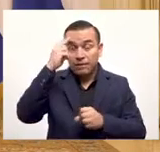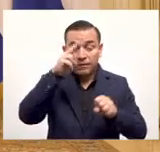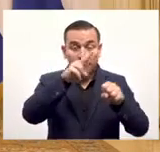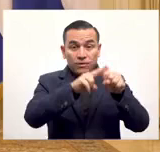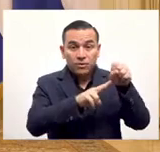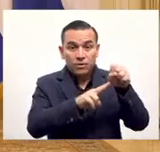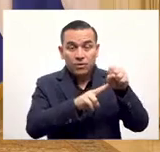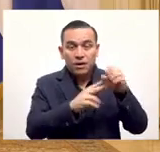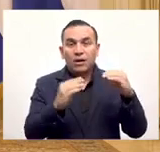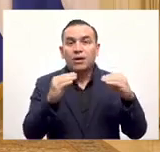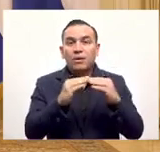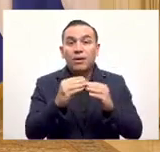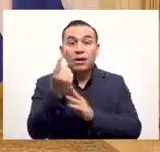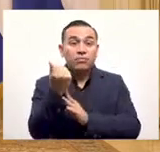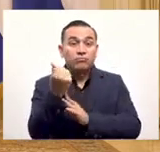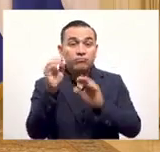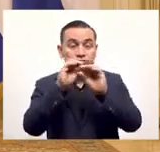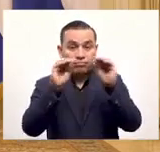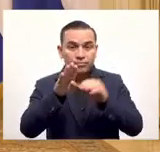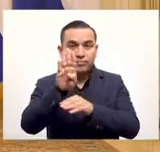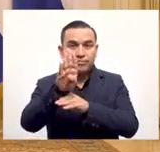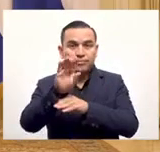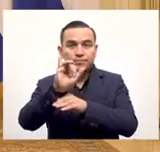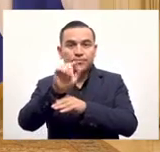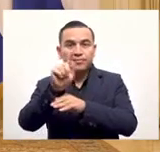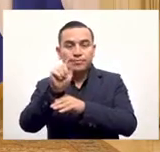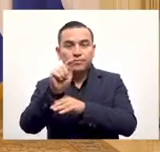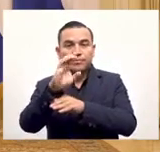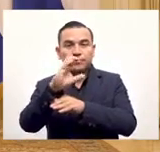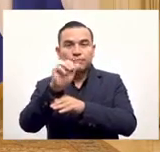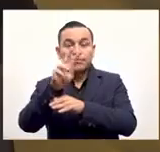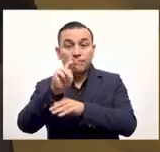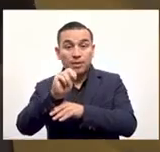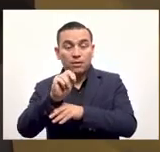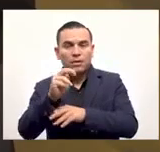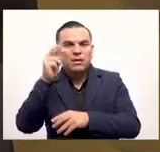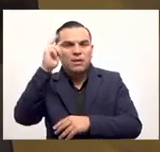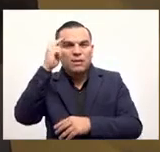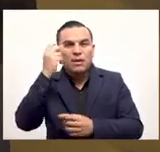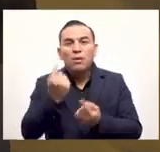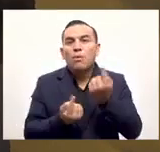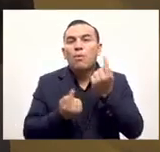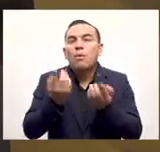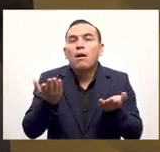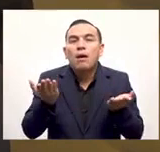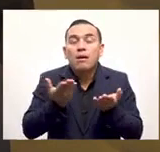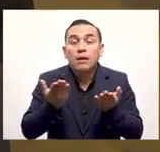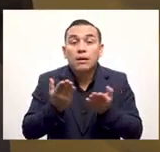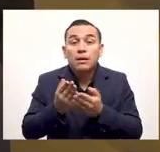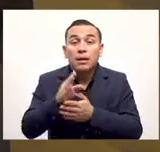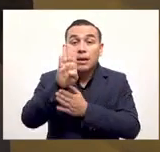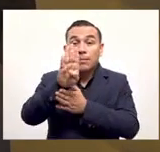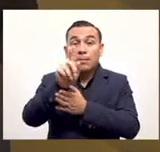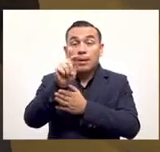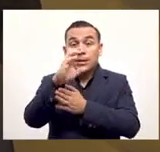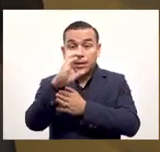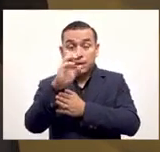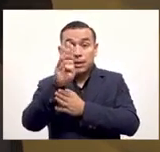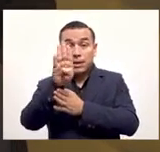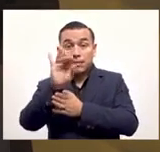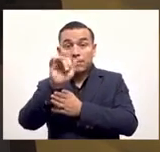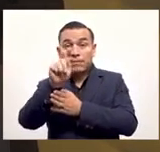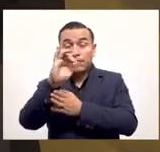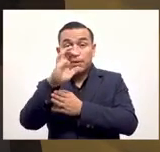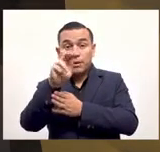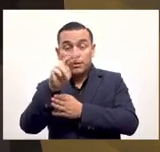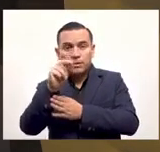el dólar circulará a la par del Bitcoin es una mentira, como la que hicieron ellos en el año 2001 y que en realidad al final solo circulará el Bitcoin y sacaremos los dólares de